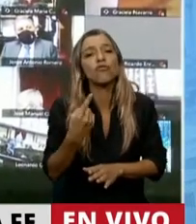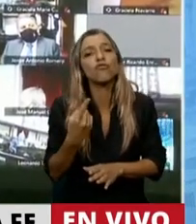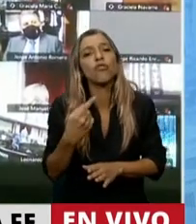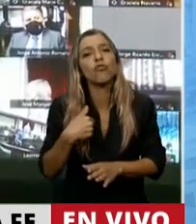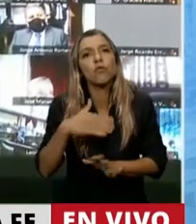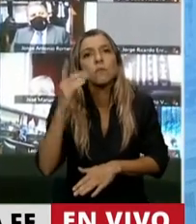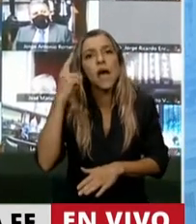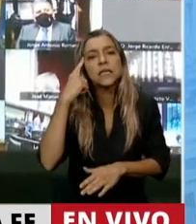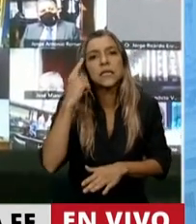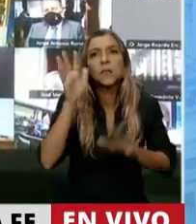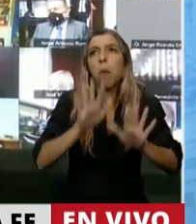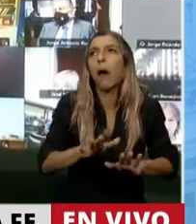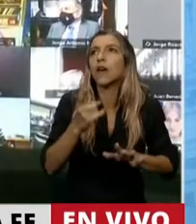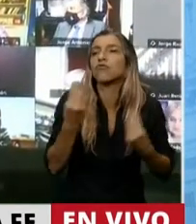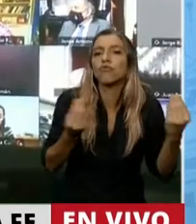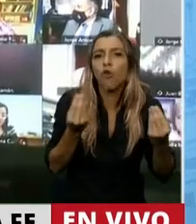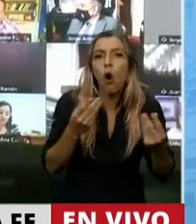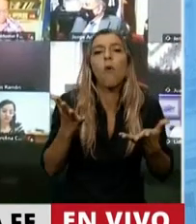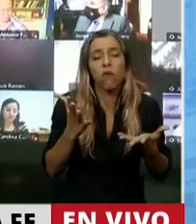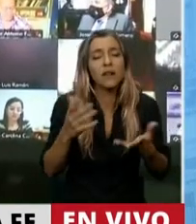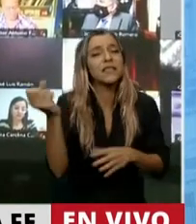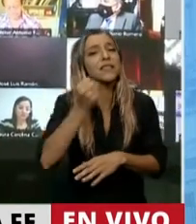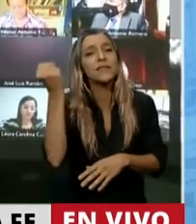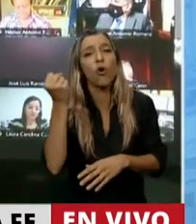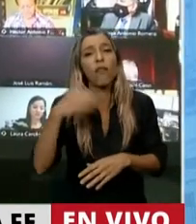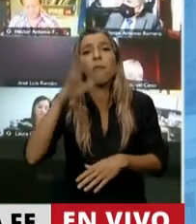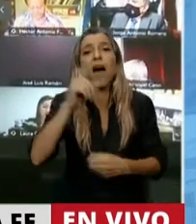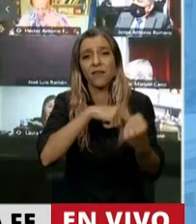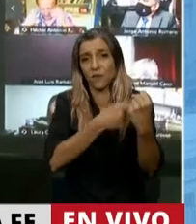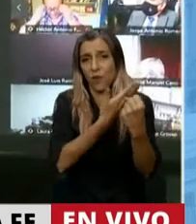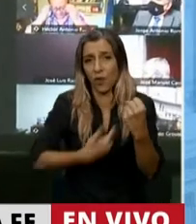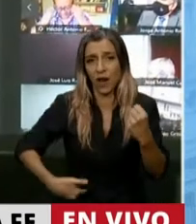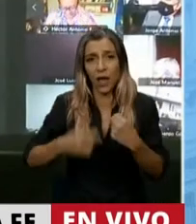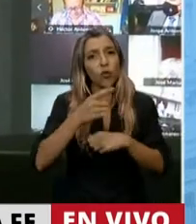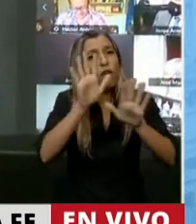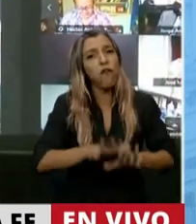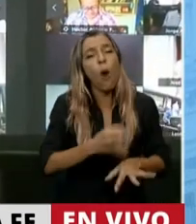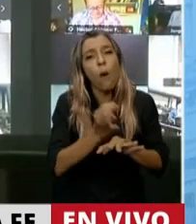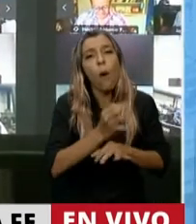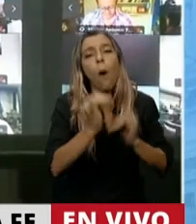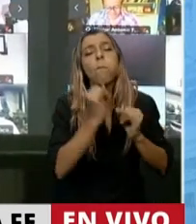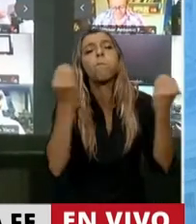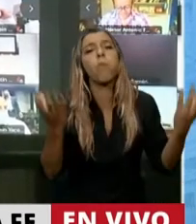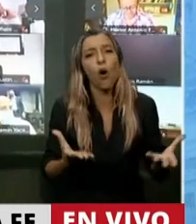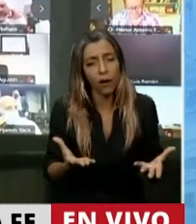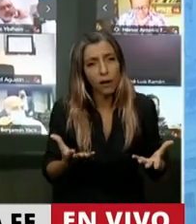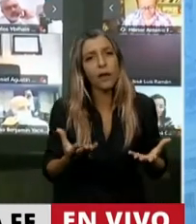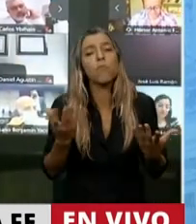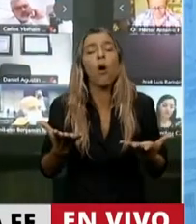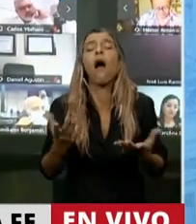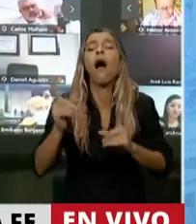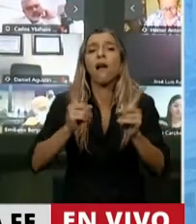los cuadros dirigenciales y en las grandes burocracias del Poder Ejecutivo? Porque aquellas multinacionales que los diputados